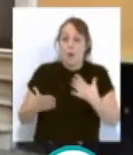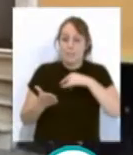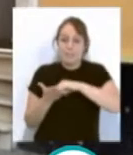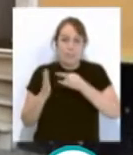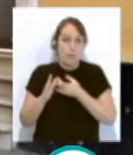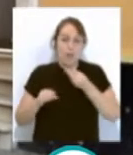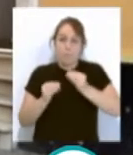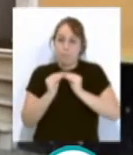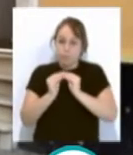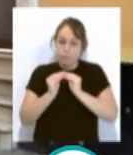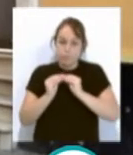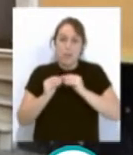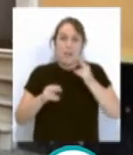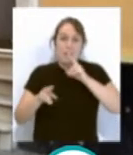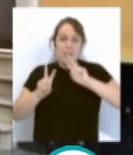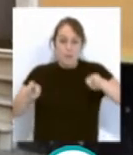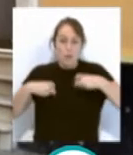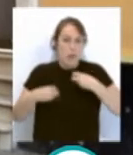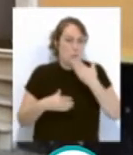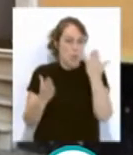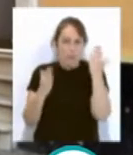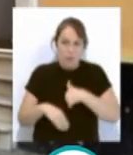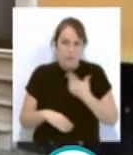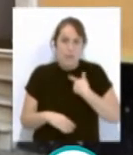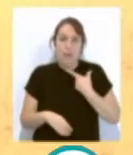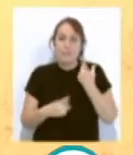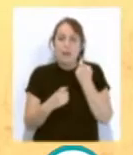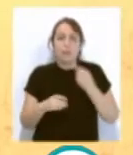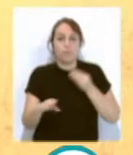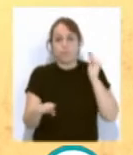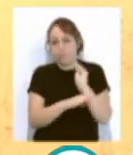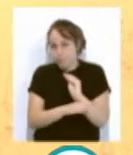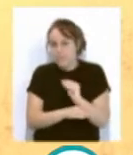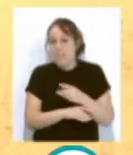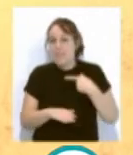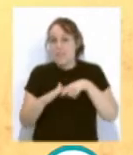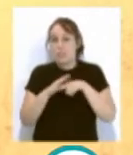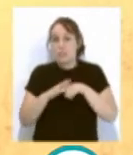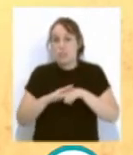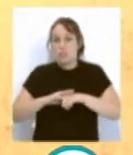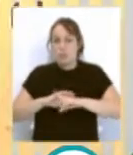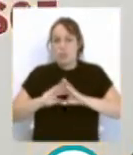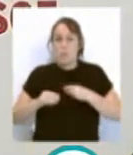sino aumentar su financiación, mejorar las prestaciones y simplificar la gestión. La escuchamos.